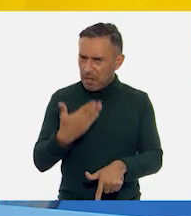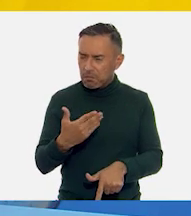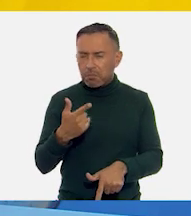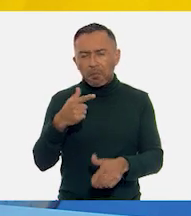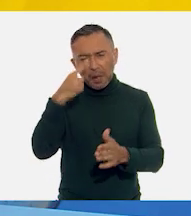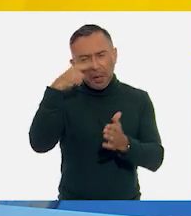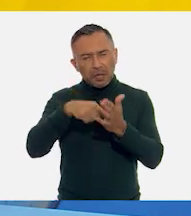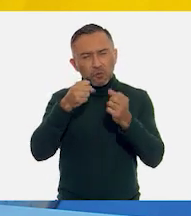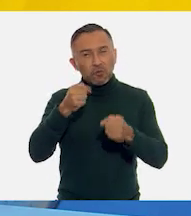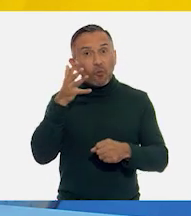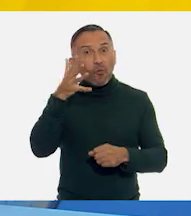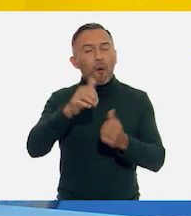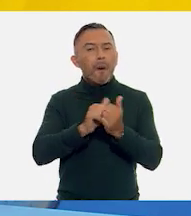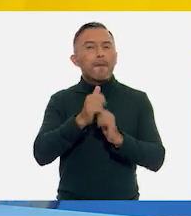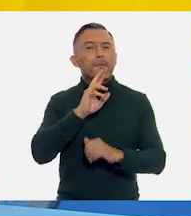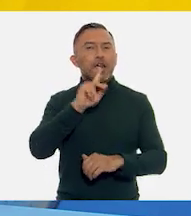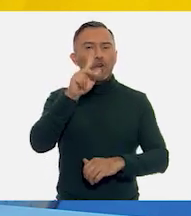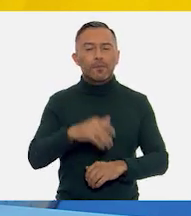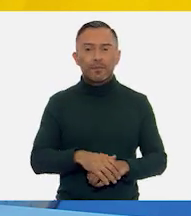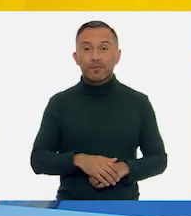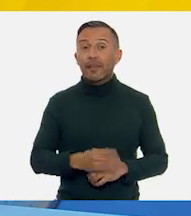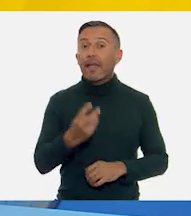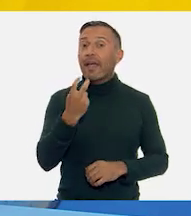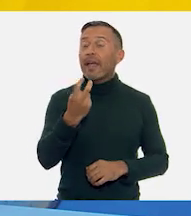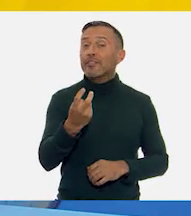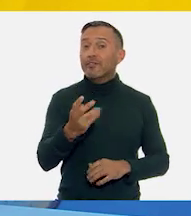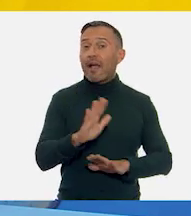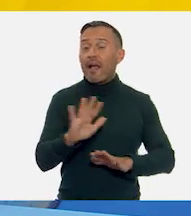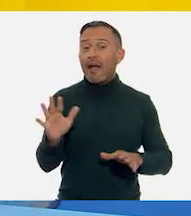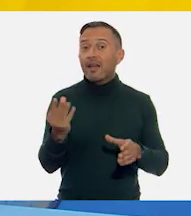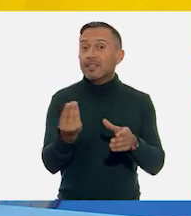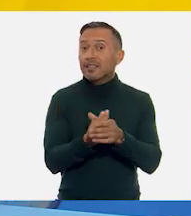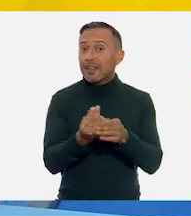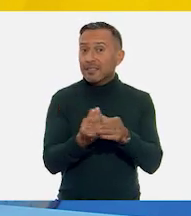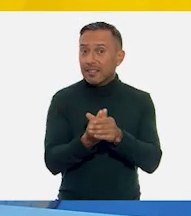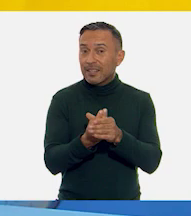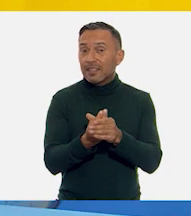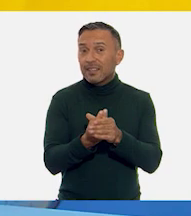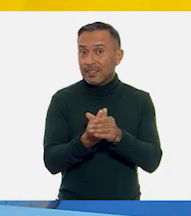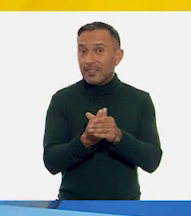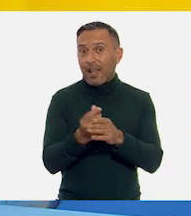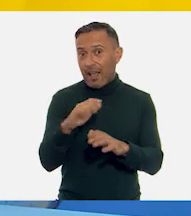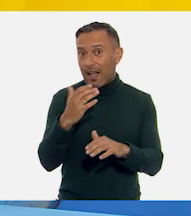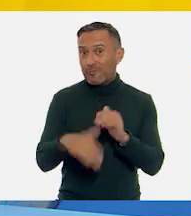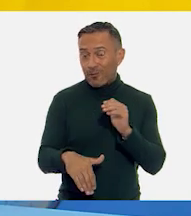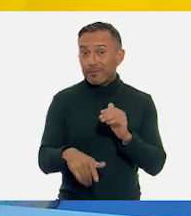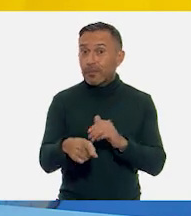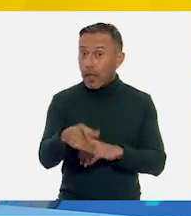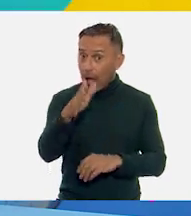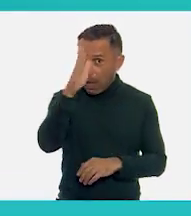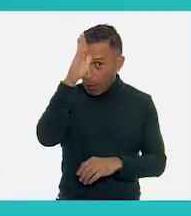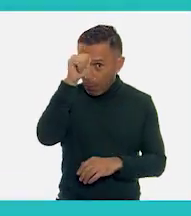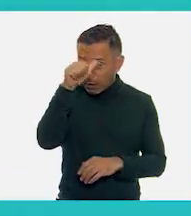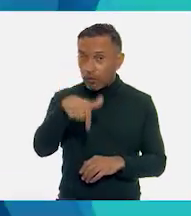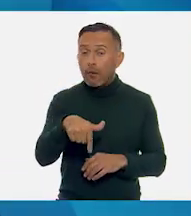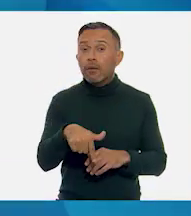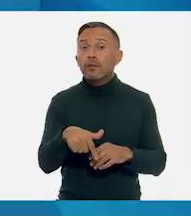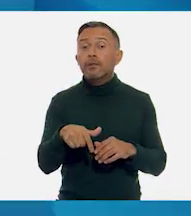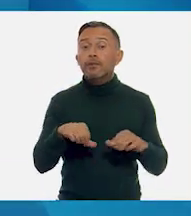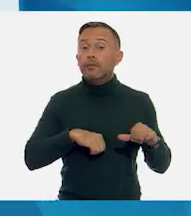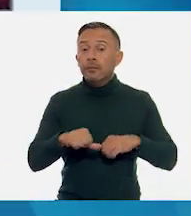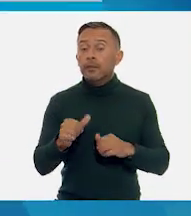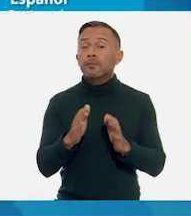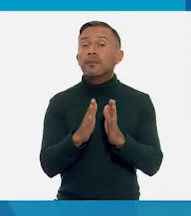Exacto. Y así es, niñas y niños, como llegamos al final de la sesión. Tomen en cuenta que esta actividad corresponde a las páginas